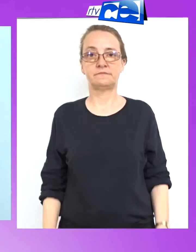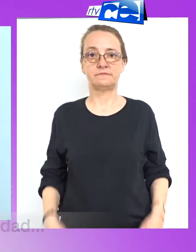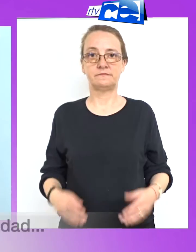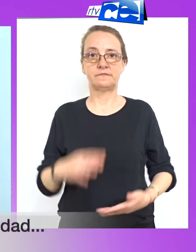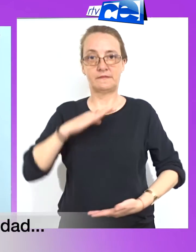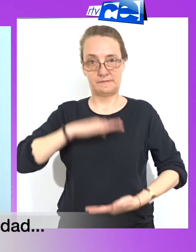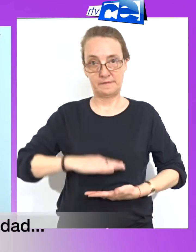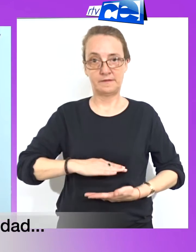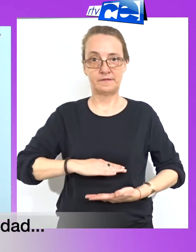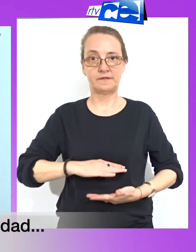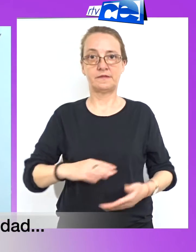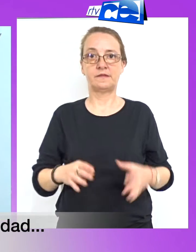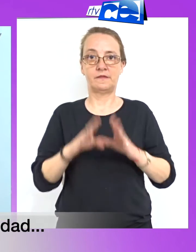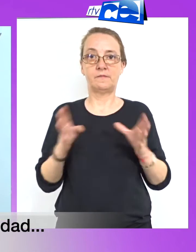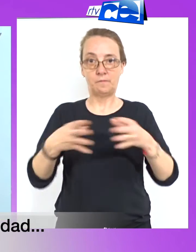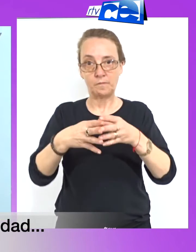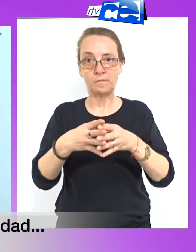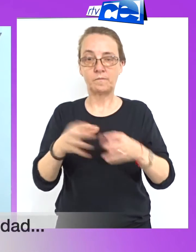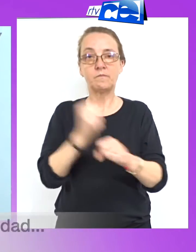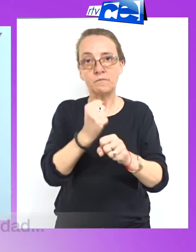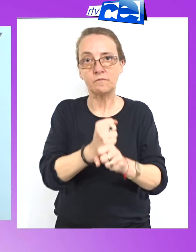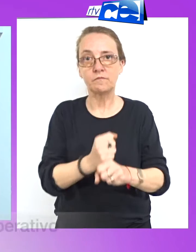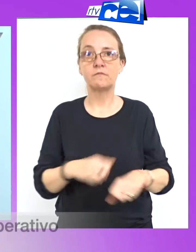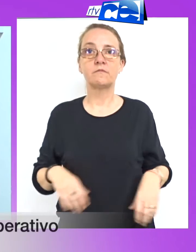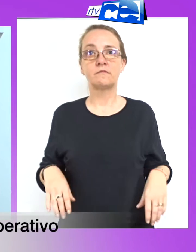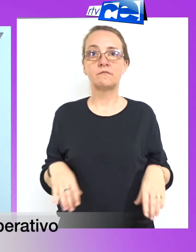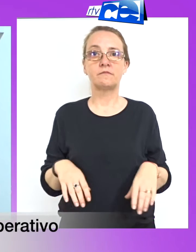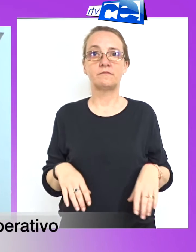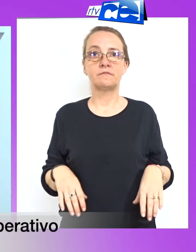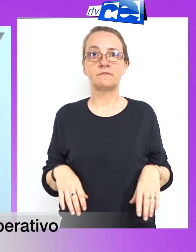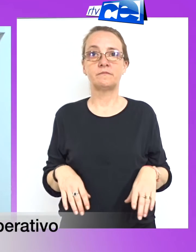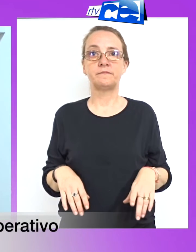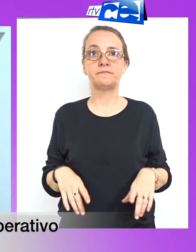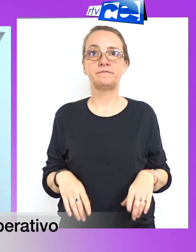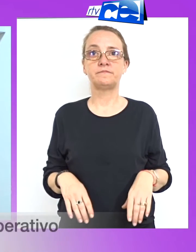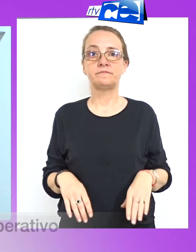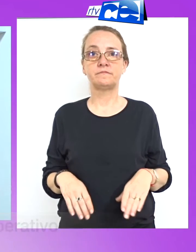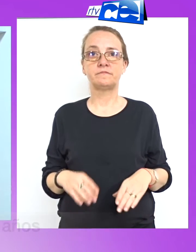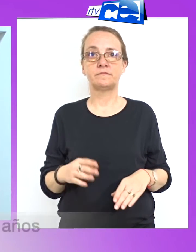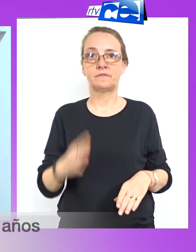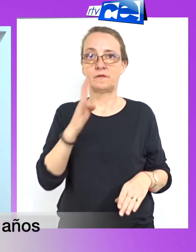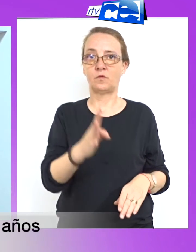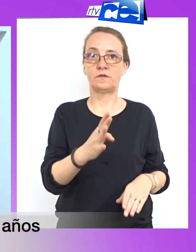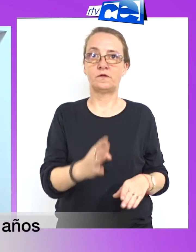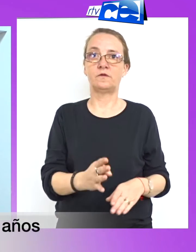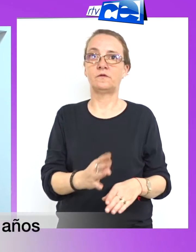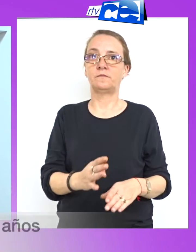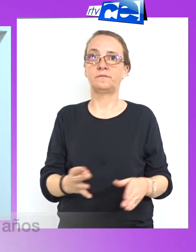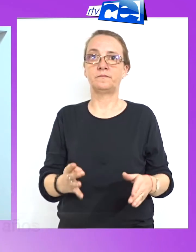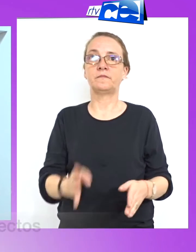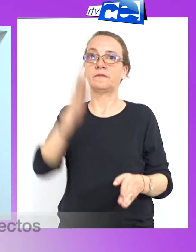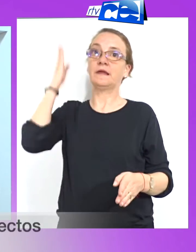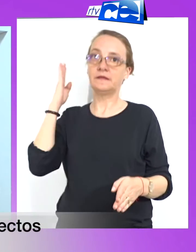En cuanto a mi capacidad respecto al trabajo cooperativo, pues en los últimos cuatro años